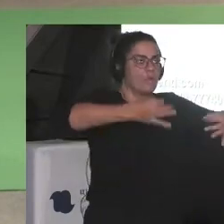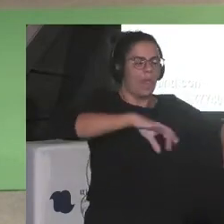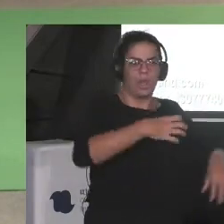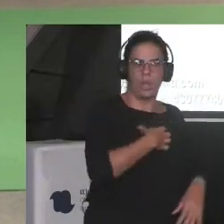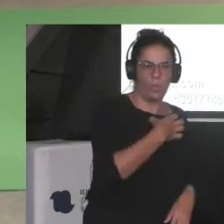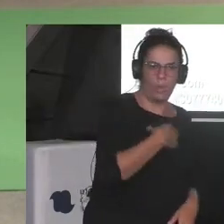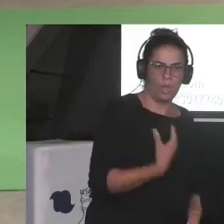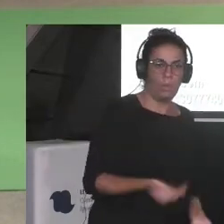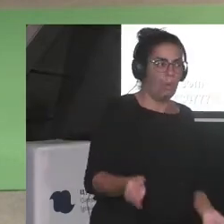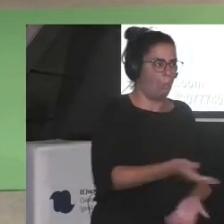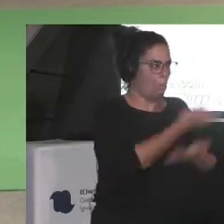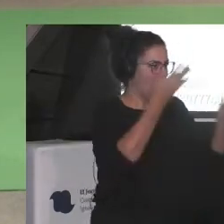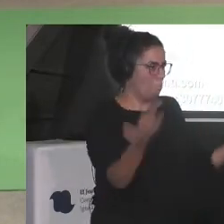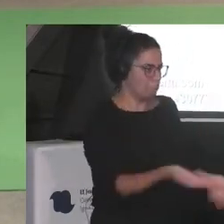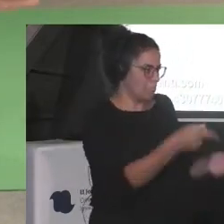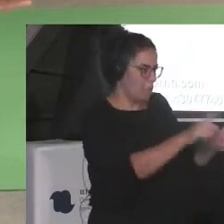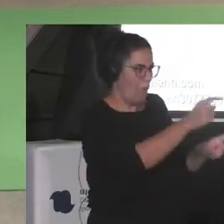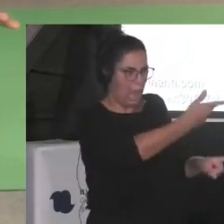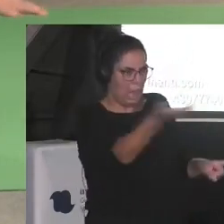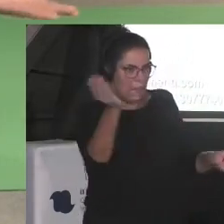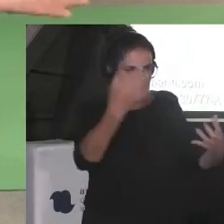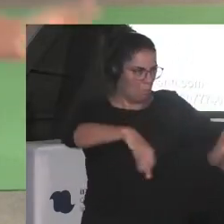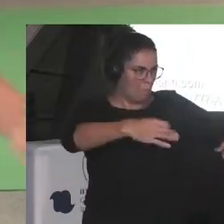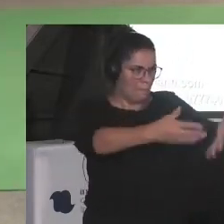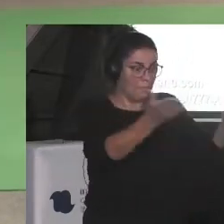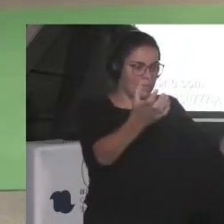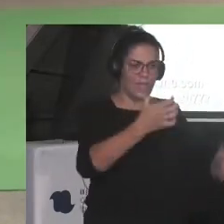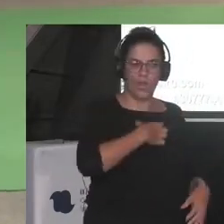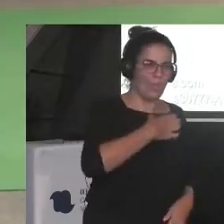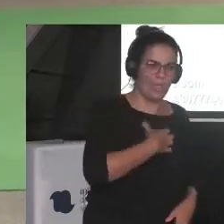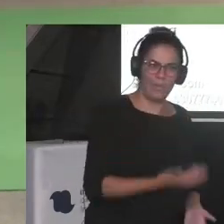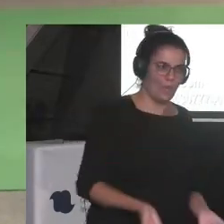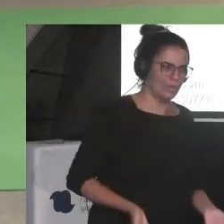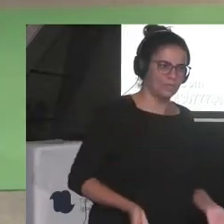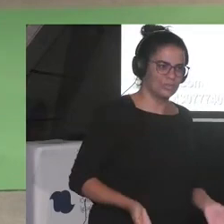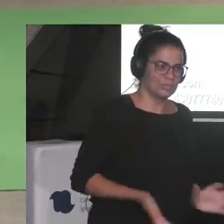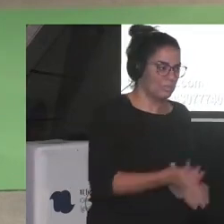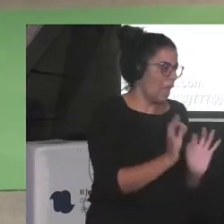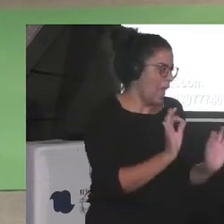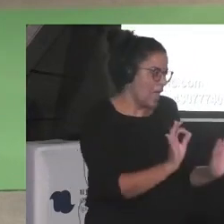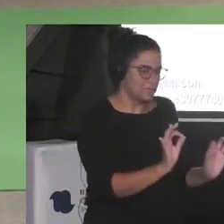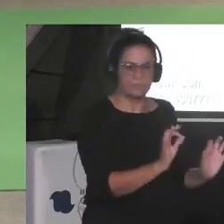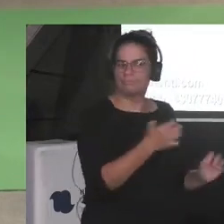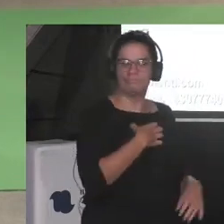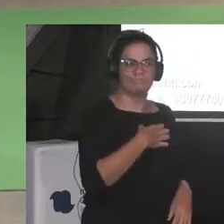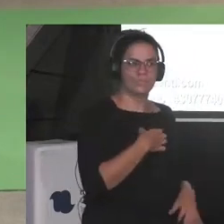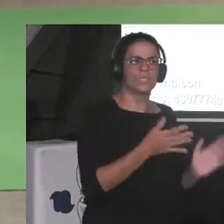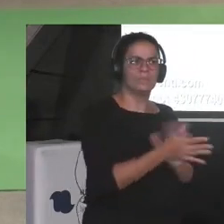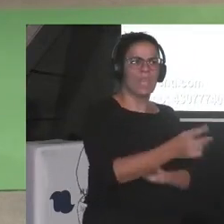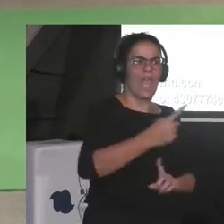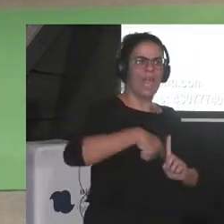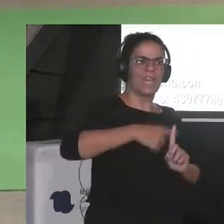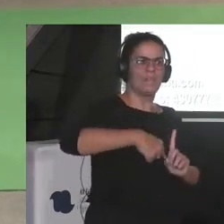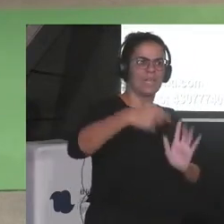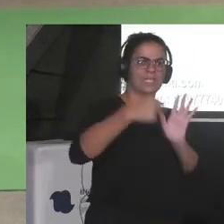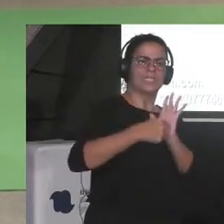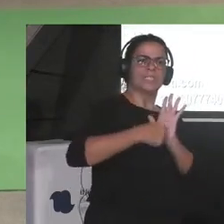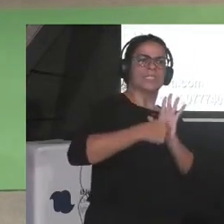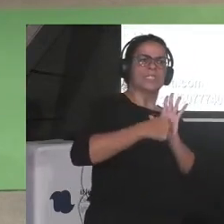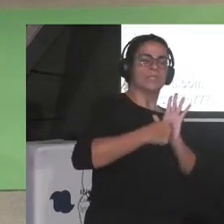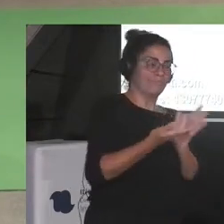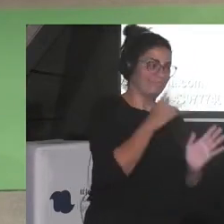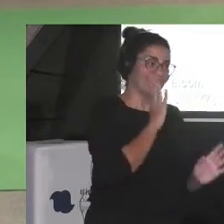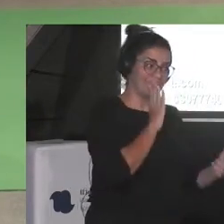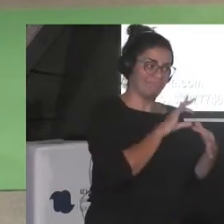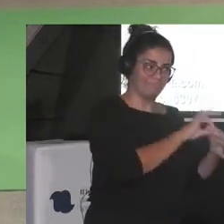podemos ser mediocres no podemos ser esto ¿no? el nivel de exigencia y ahí hablábamos de la salud